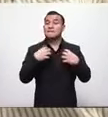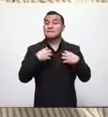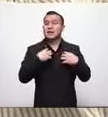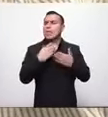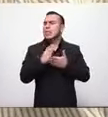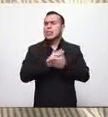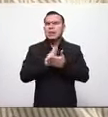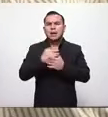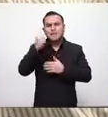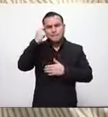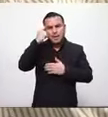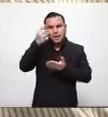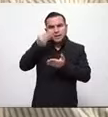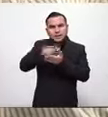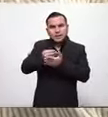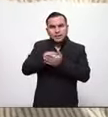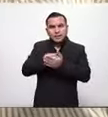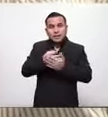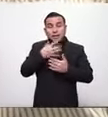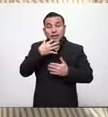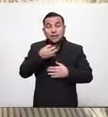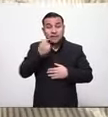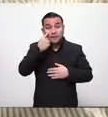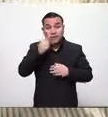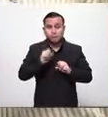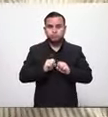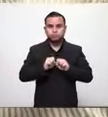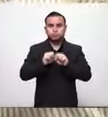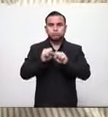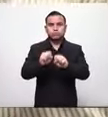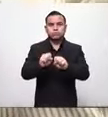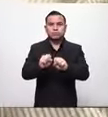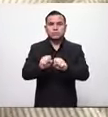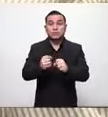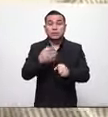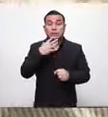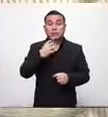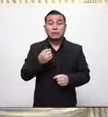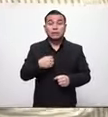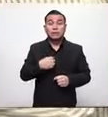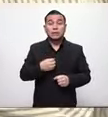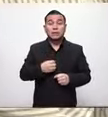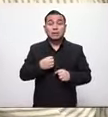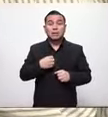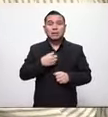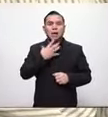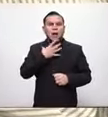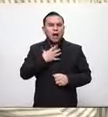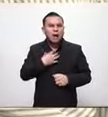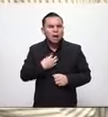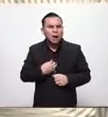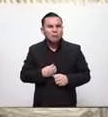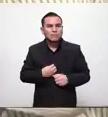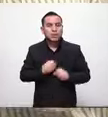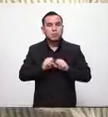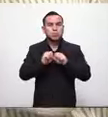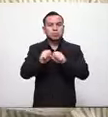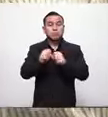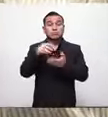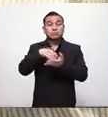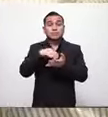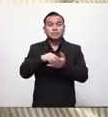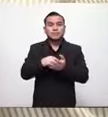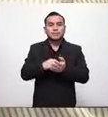pero no se daban cuenta que la gente se iba a morir primero de hambre antes que de el virus entonces